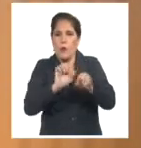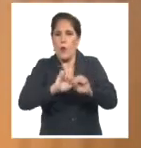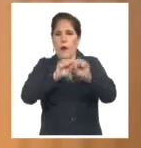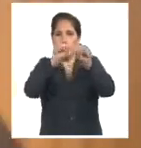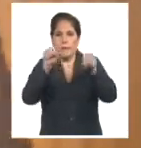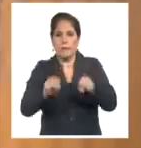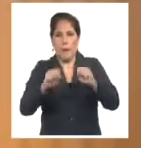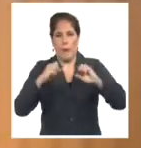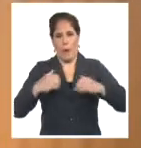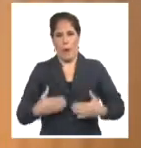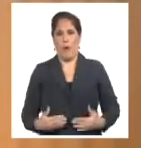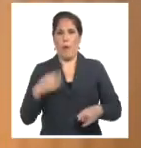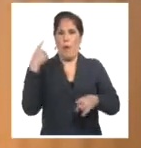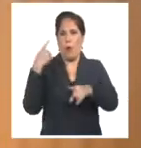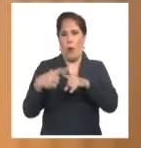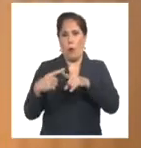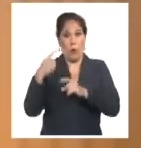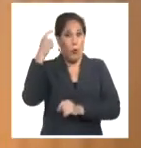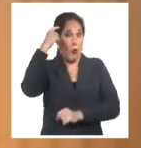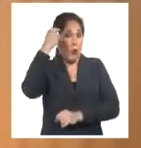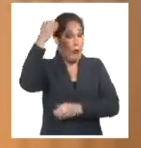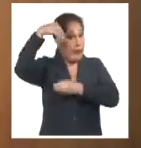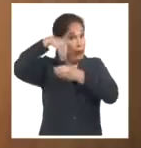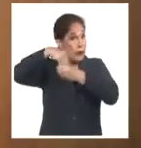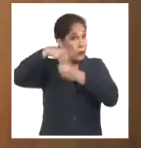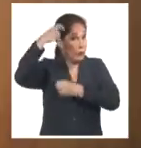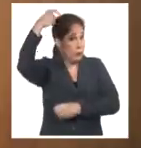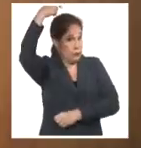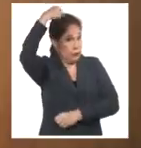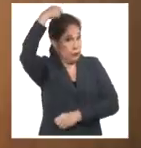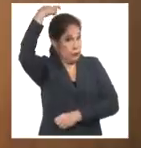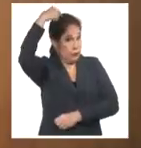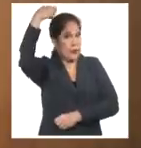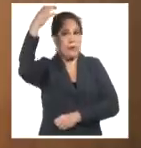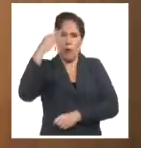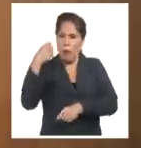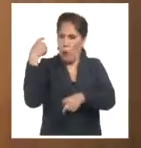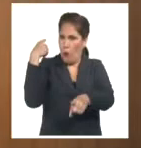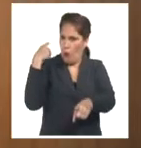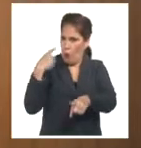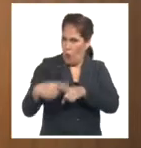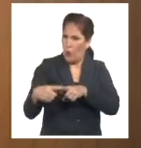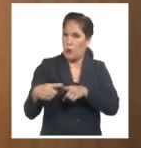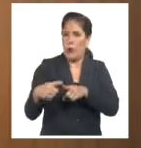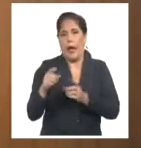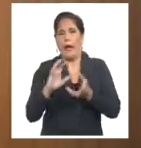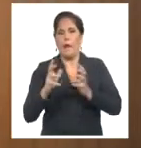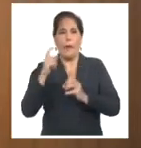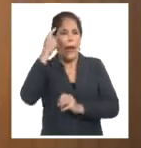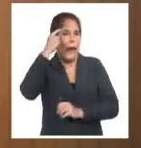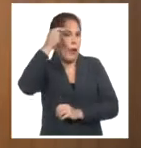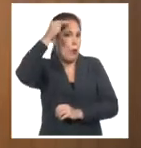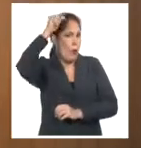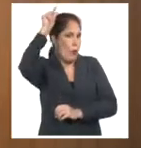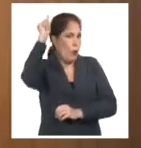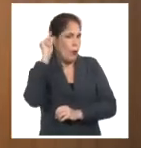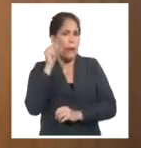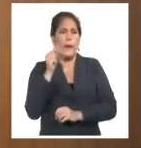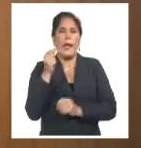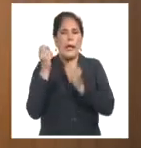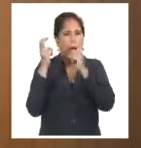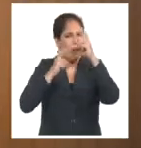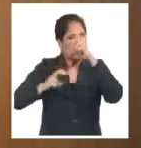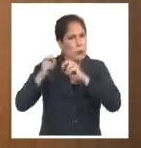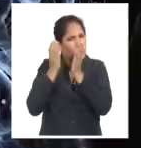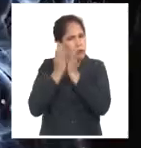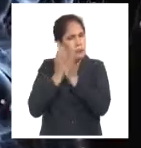y a nivel de órganos complejos dentro del cerebro completo. Y además, hay hasta incluso una rama de la neurociencia que estudia la